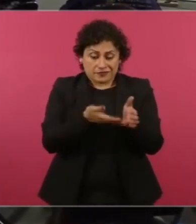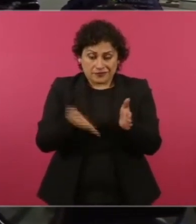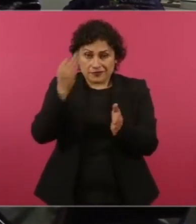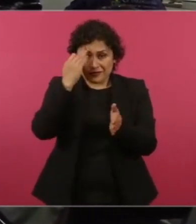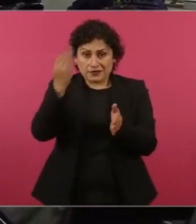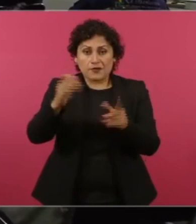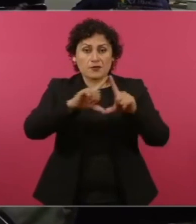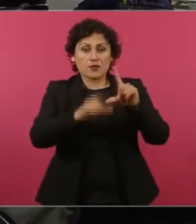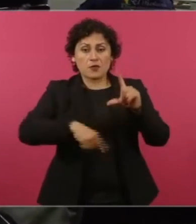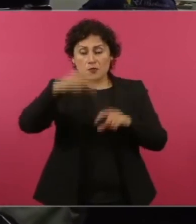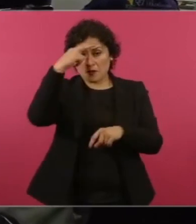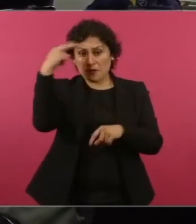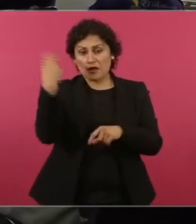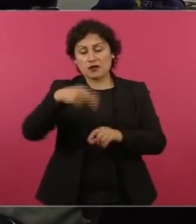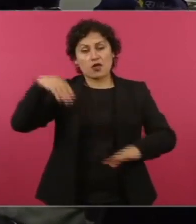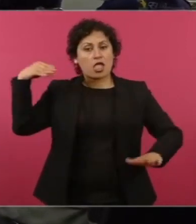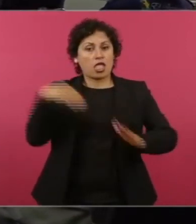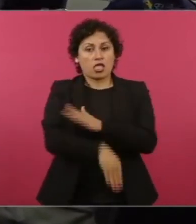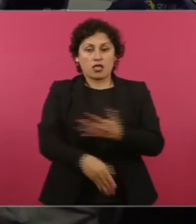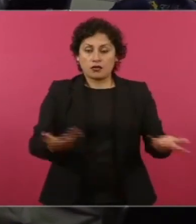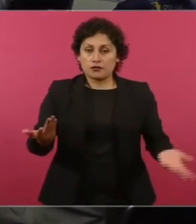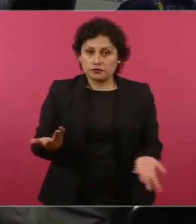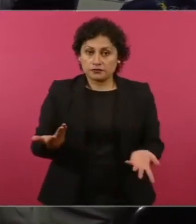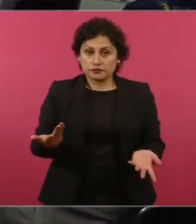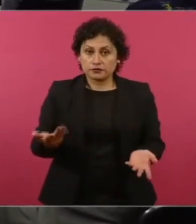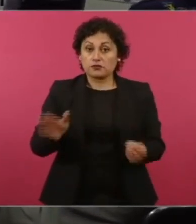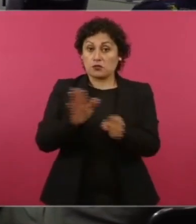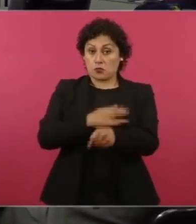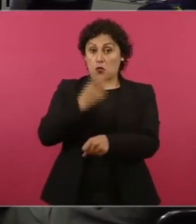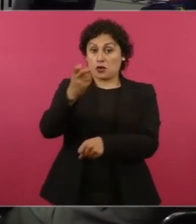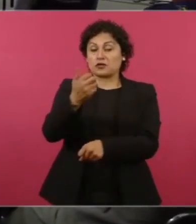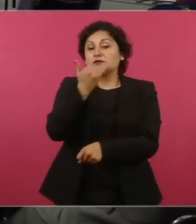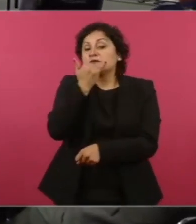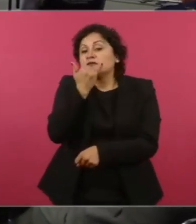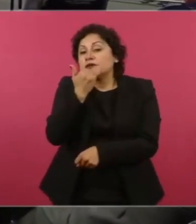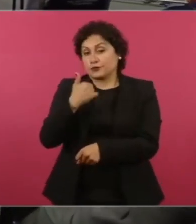Entonces, ofrezco disculpas por hablar